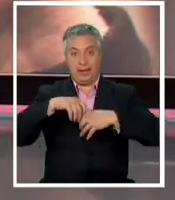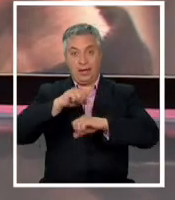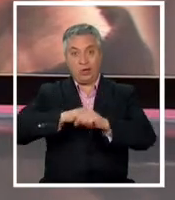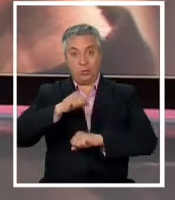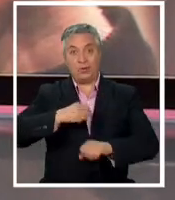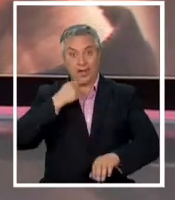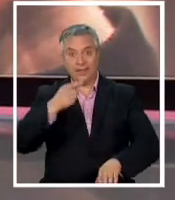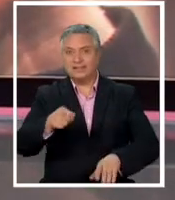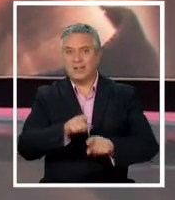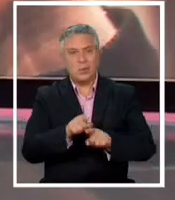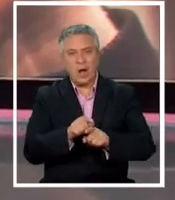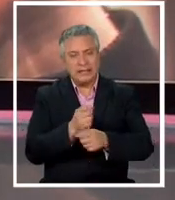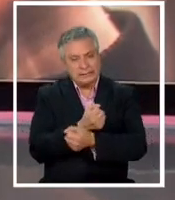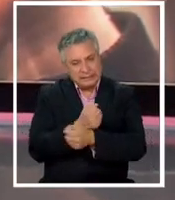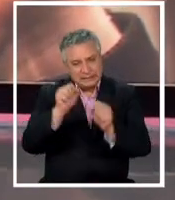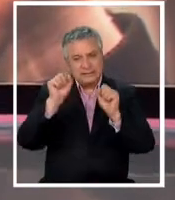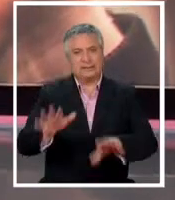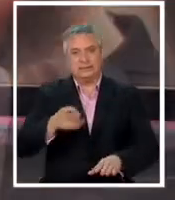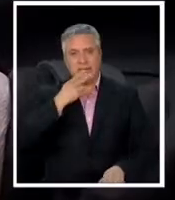dejar antes este vicio